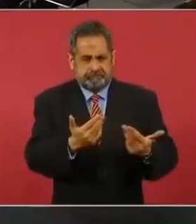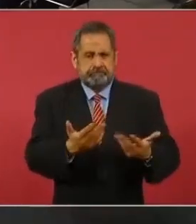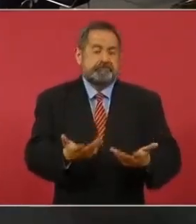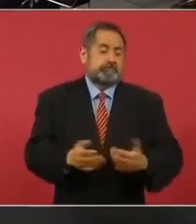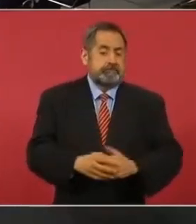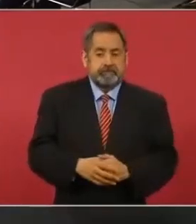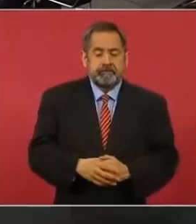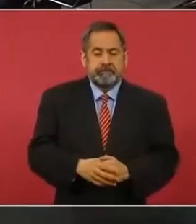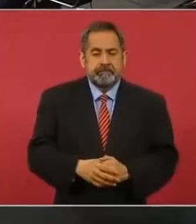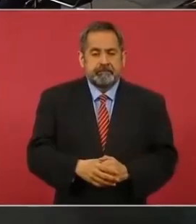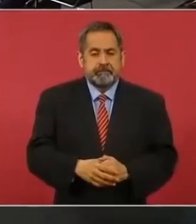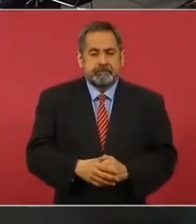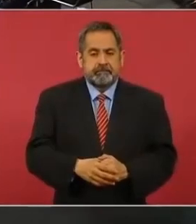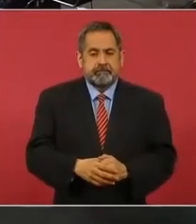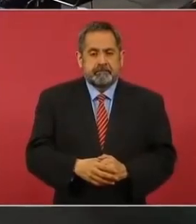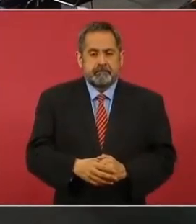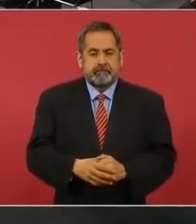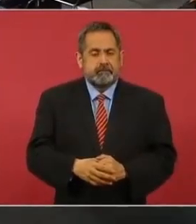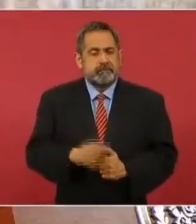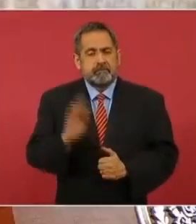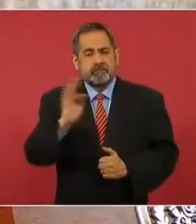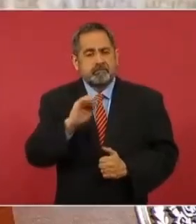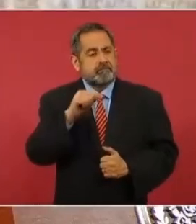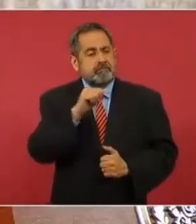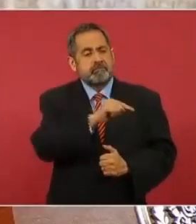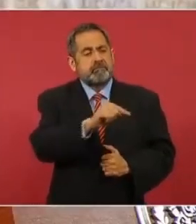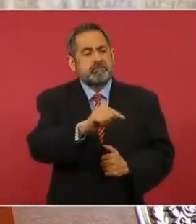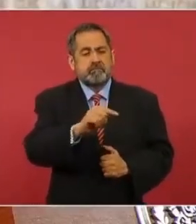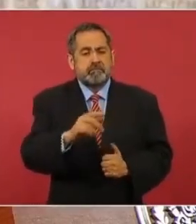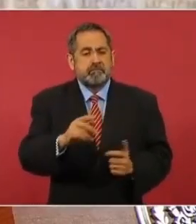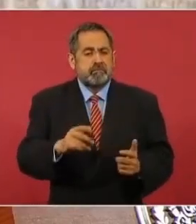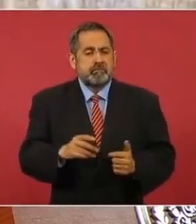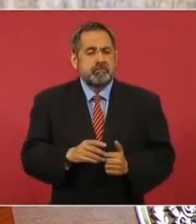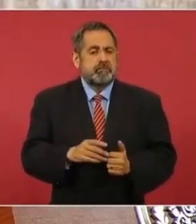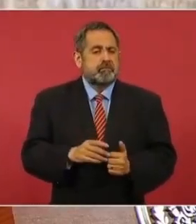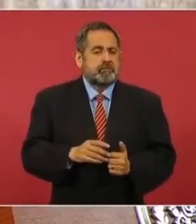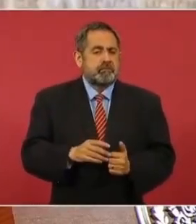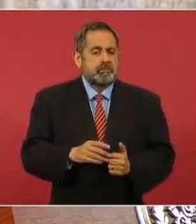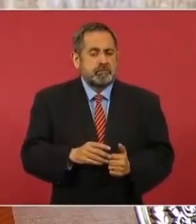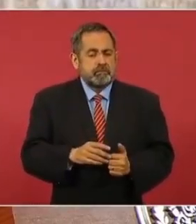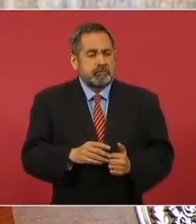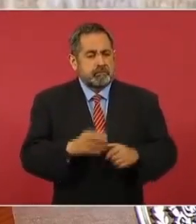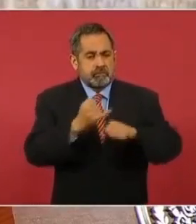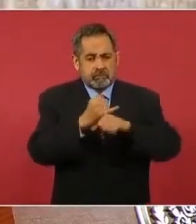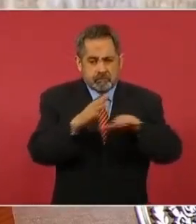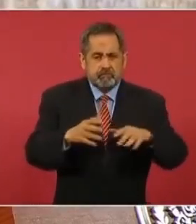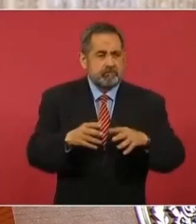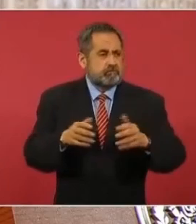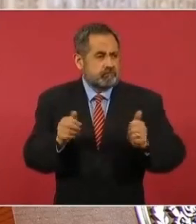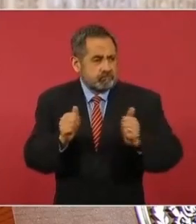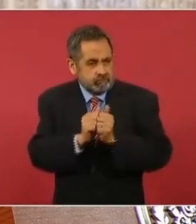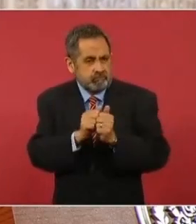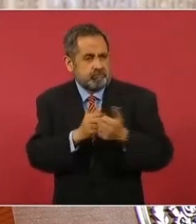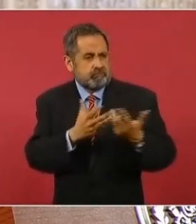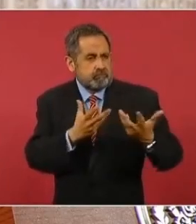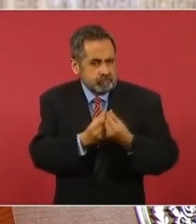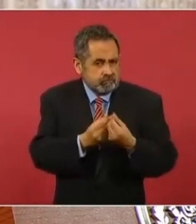No hubo informes, hubo cooperación